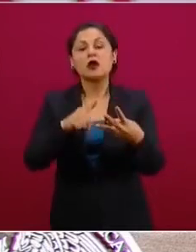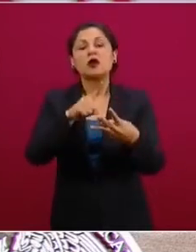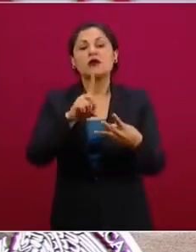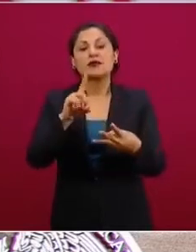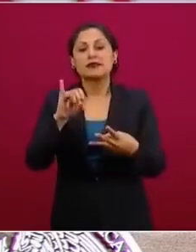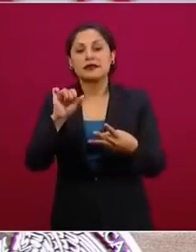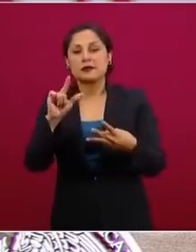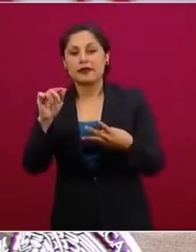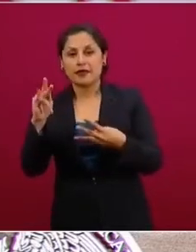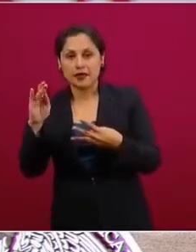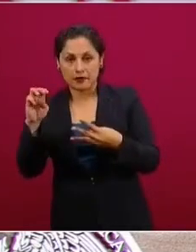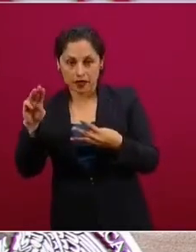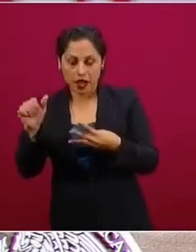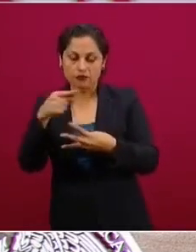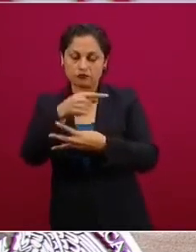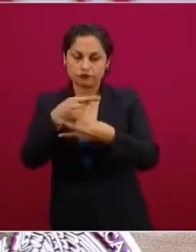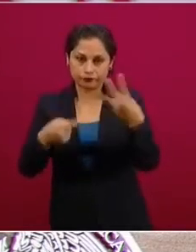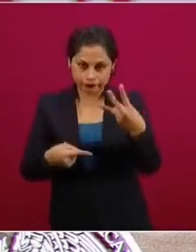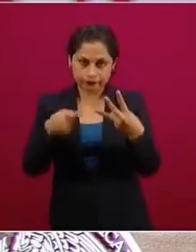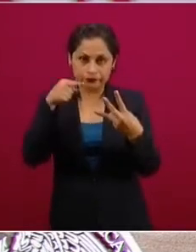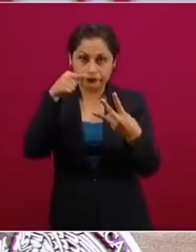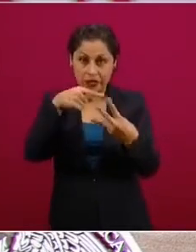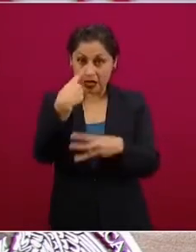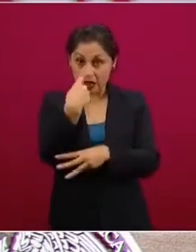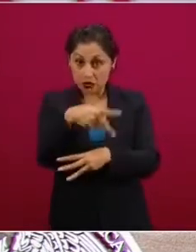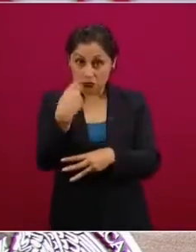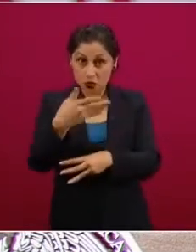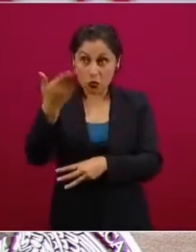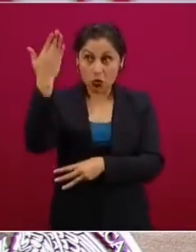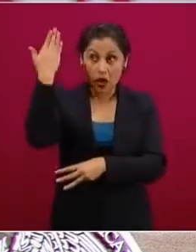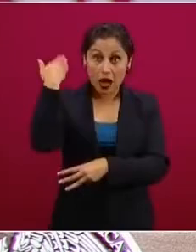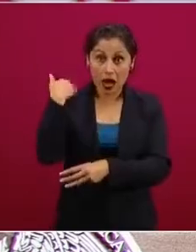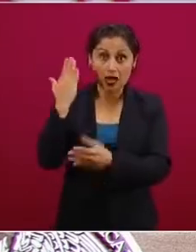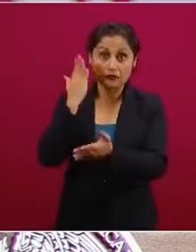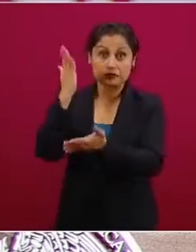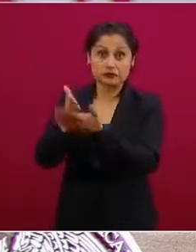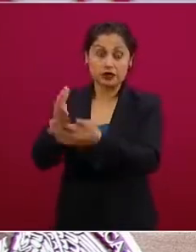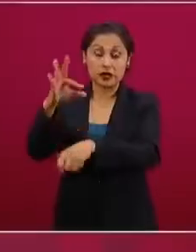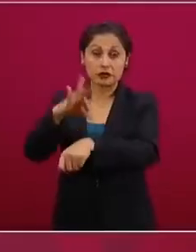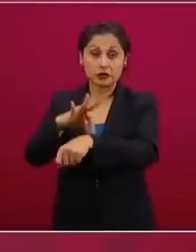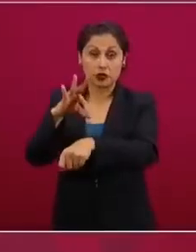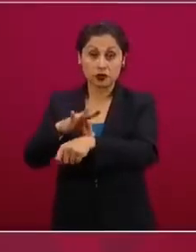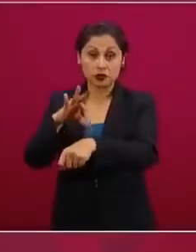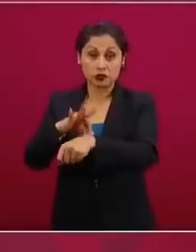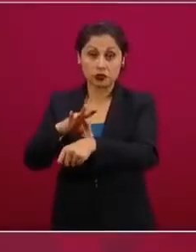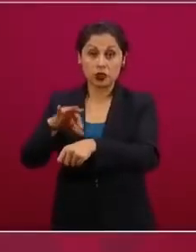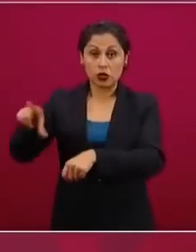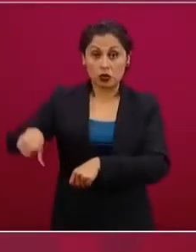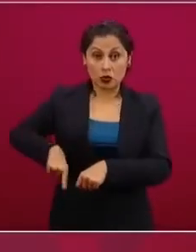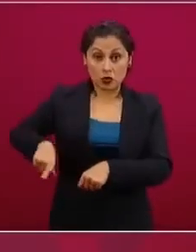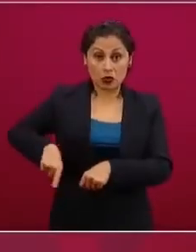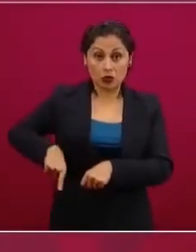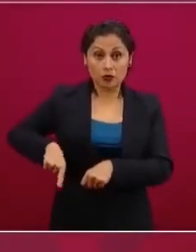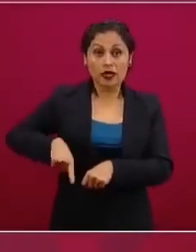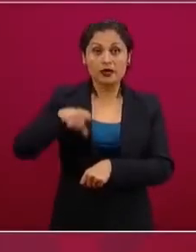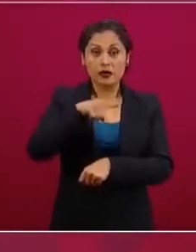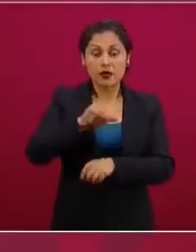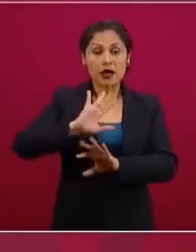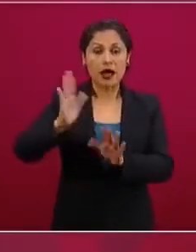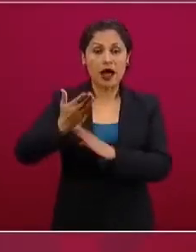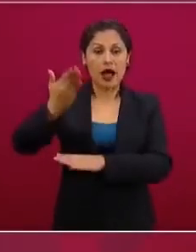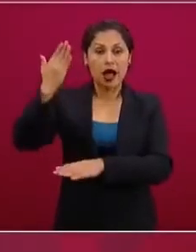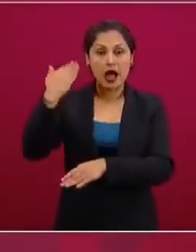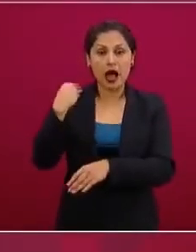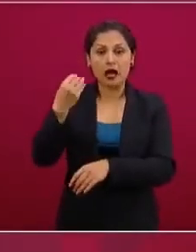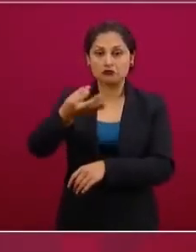consulta con su médico familiar, si tenía esa enfermedad controlada, se le entrega una receta para